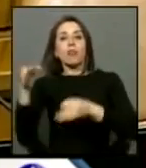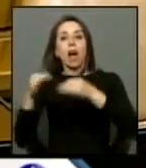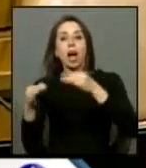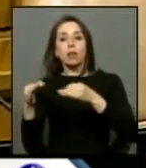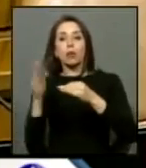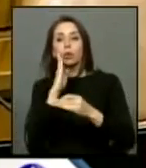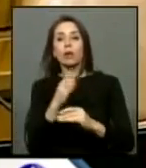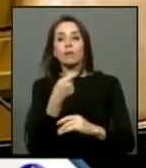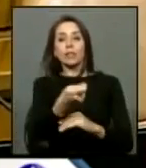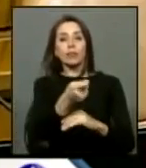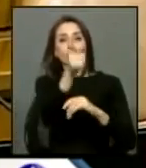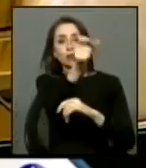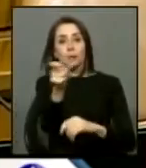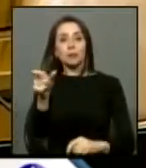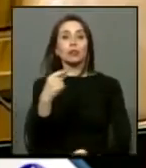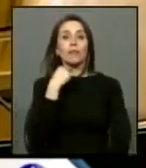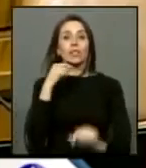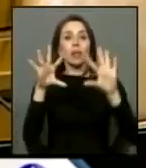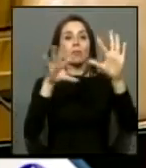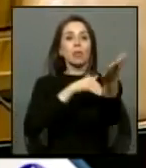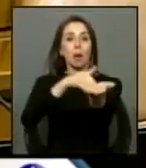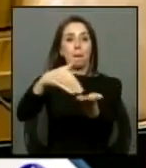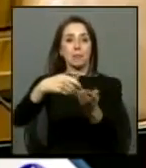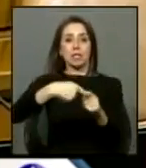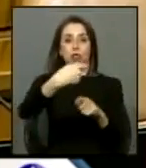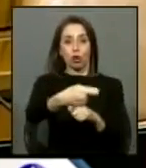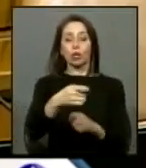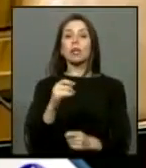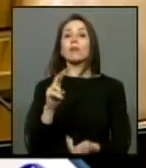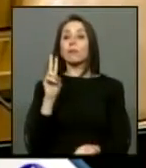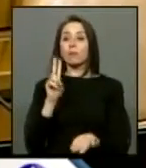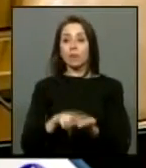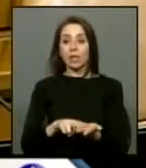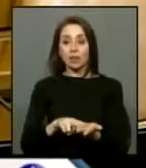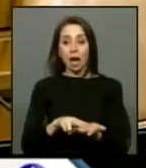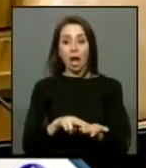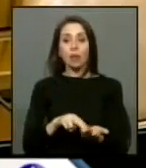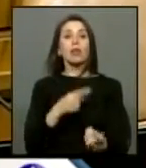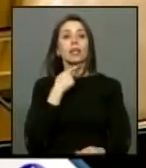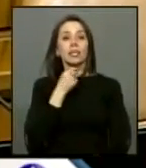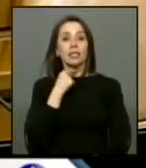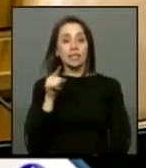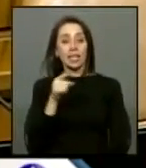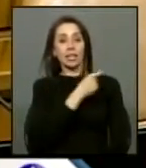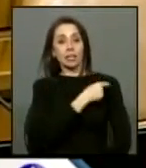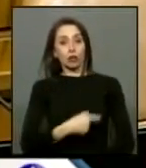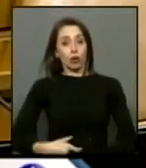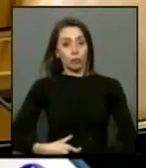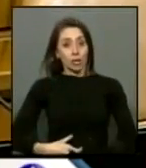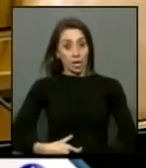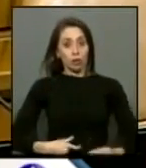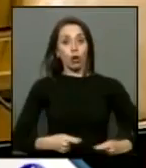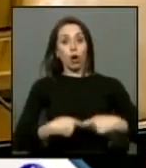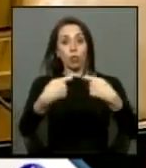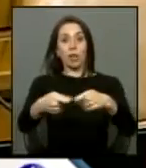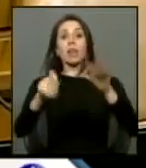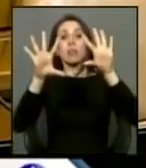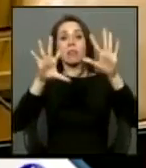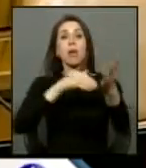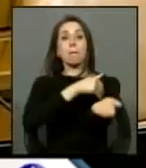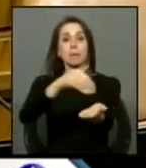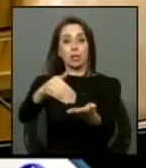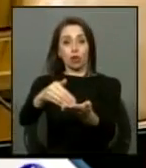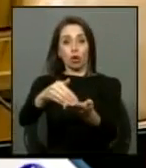beneficiado a las víctimas con 10 millones de pesos y es verdad se aspira en la propuesta gubernamental llegar a 10 millones de pesos incluyendo